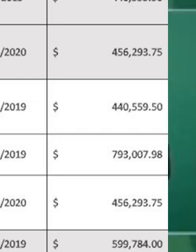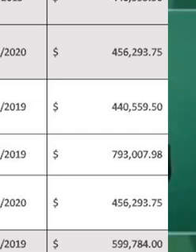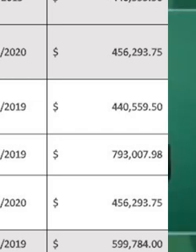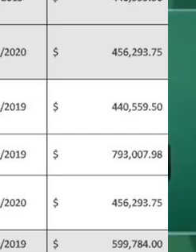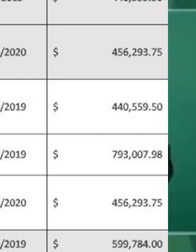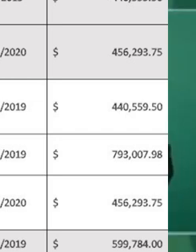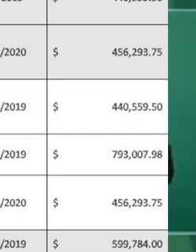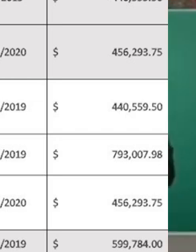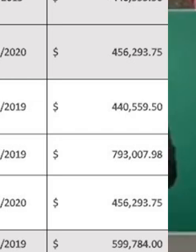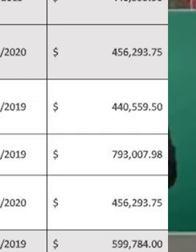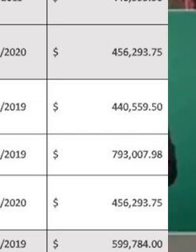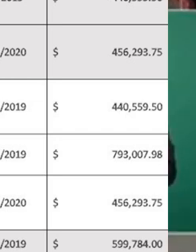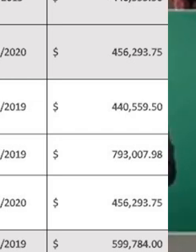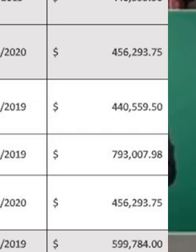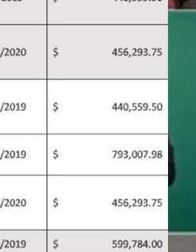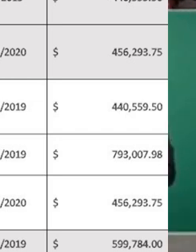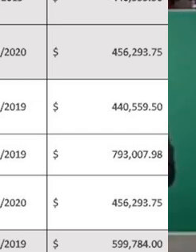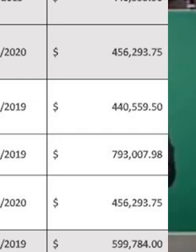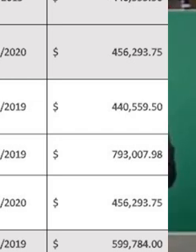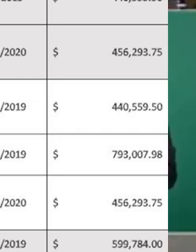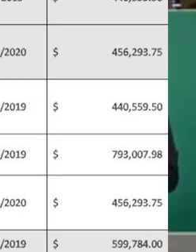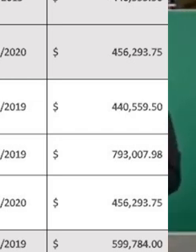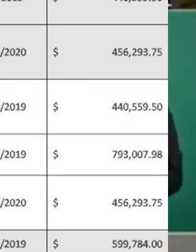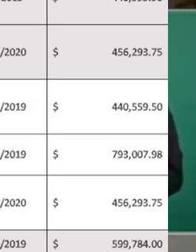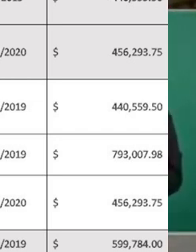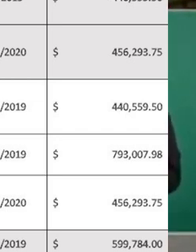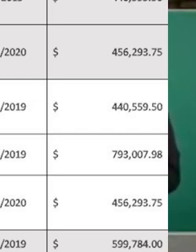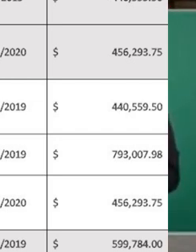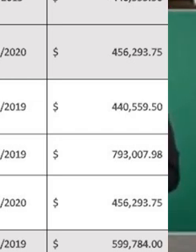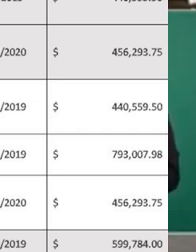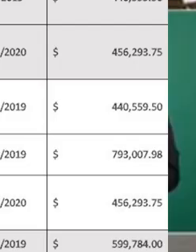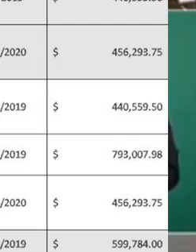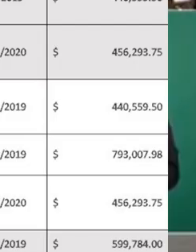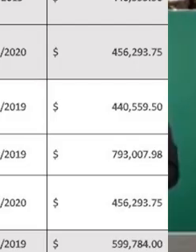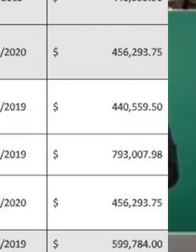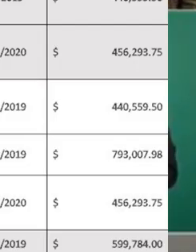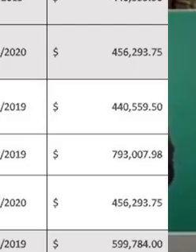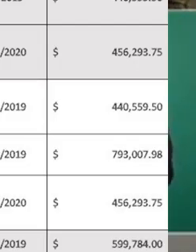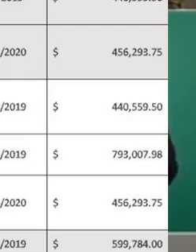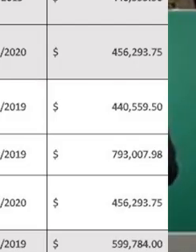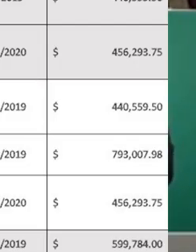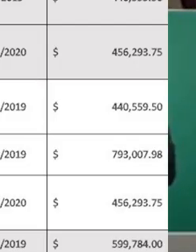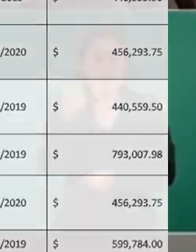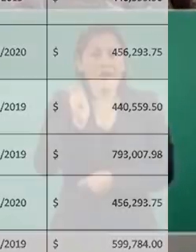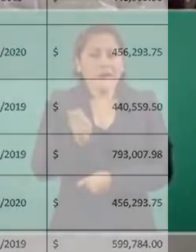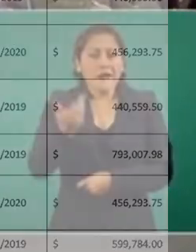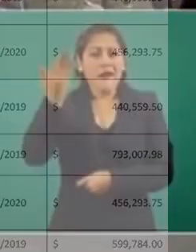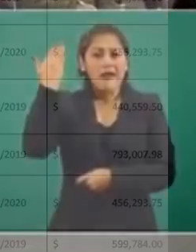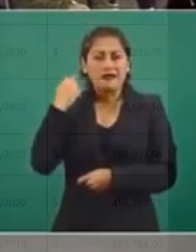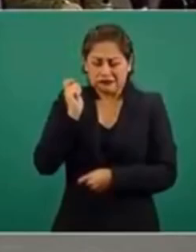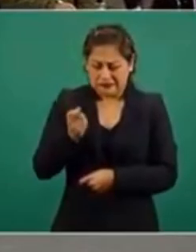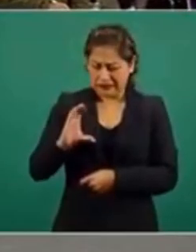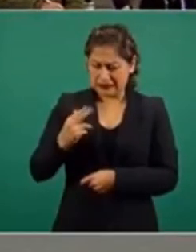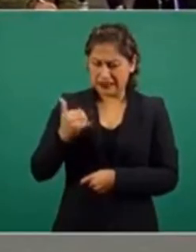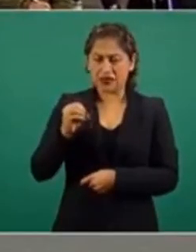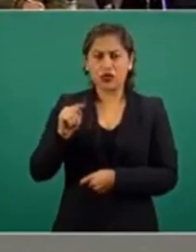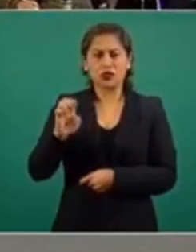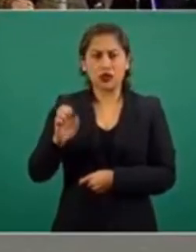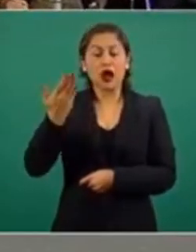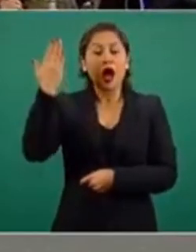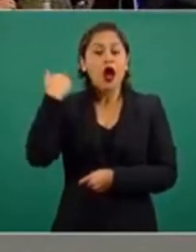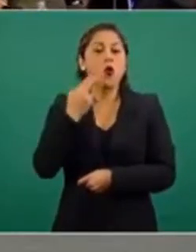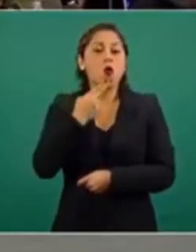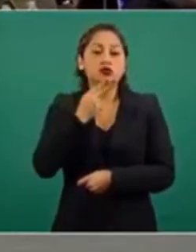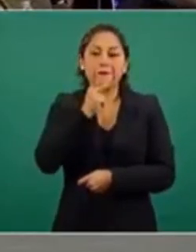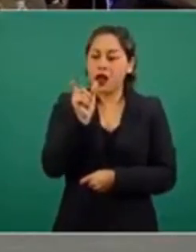Antes ni siquiera se sabía que era el chayote. La gente no sabía. Era un término, palabra